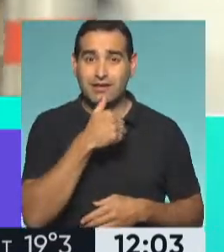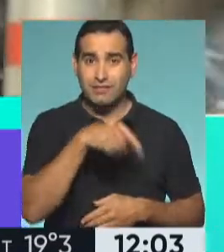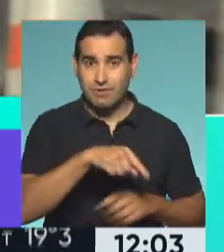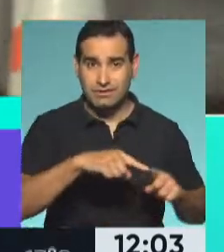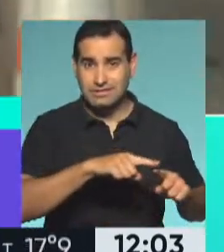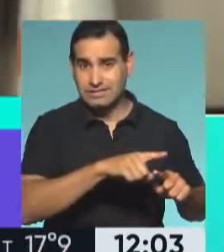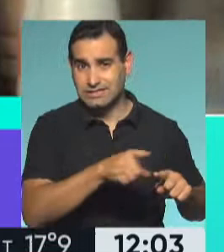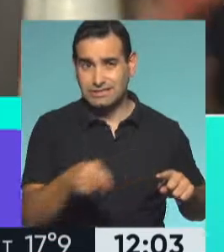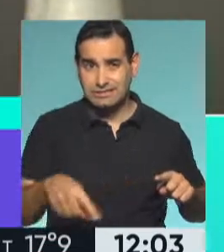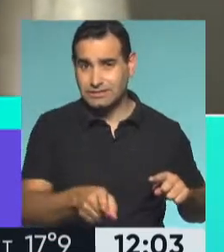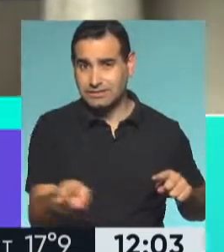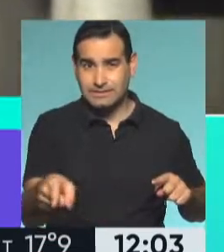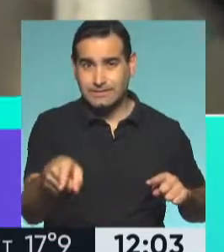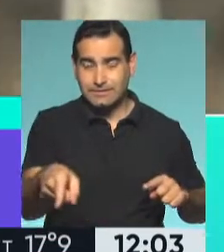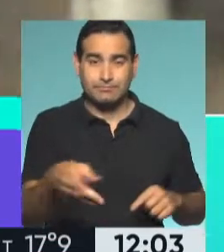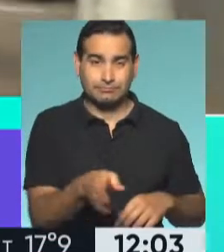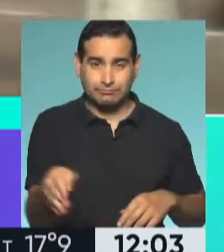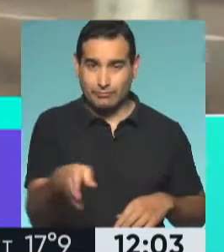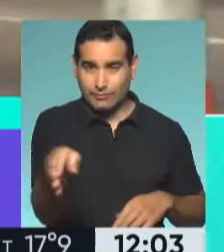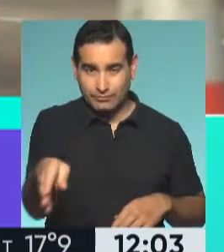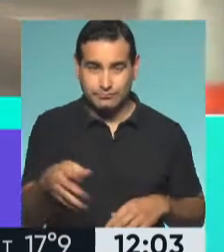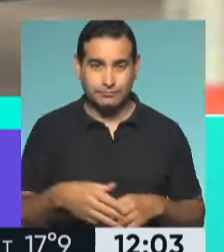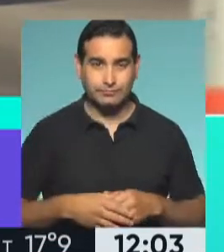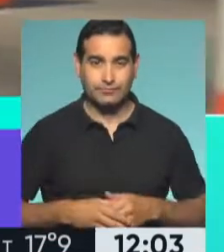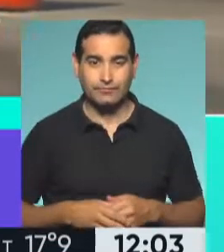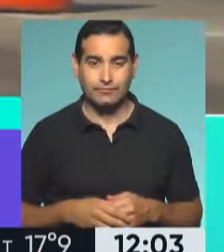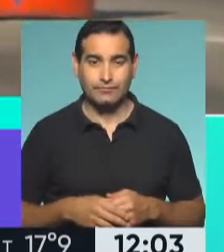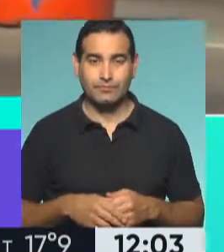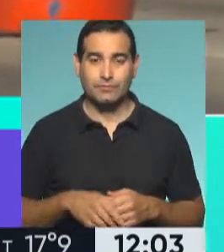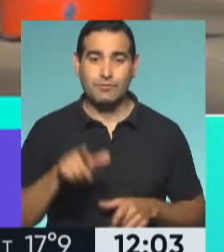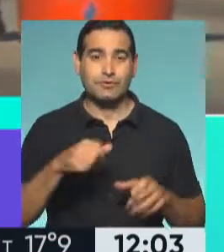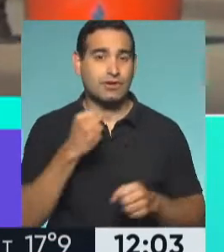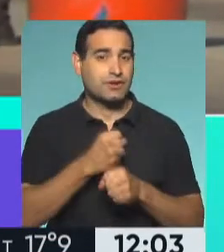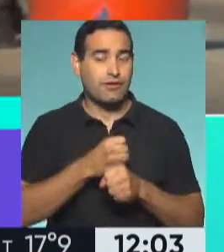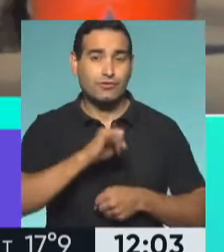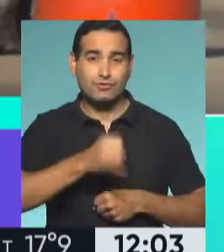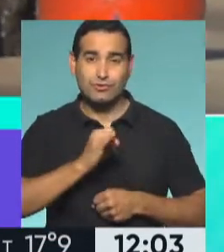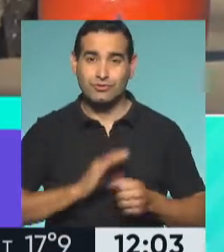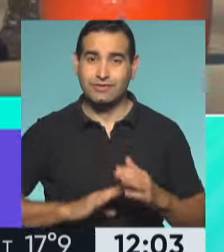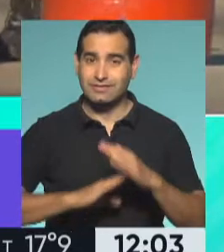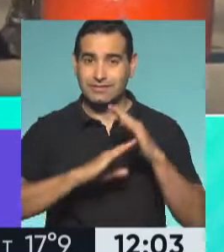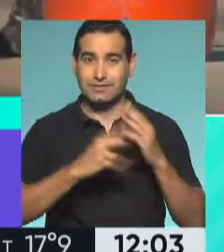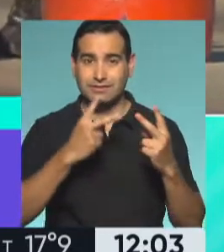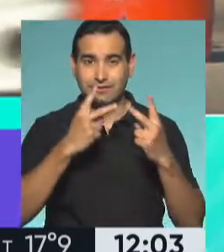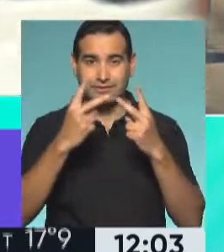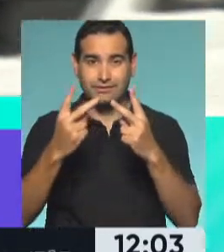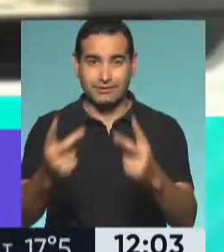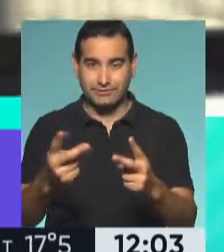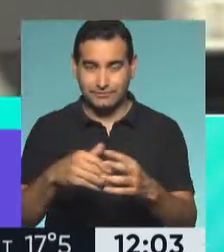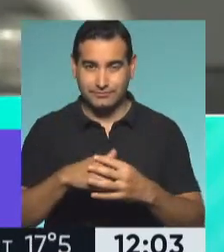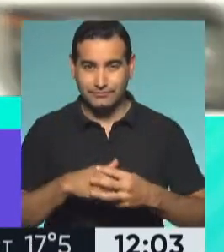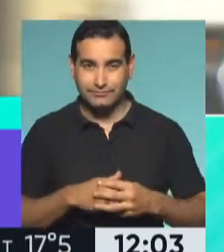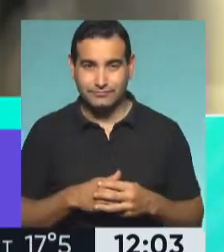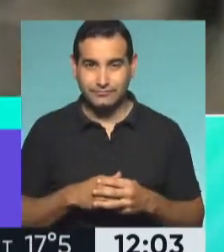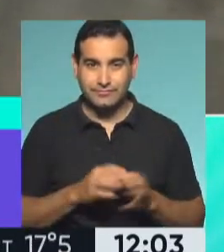la gran cantidad de colectivos que atraviesan con trabajadores y trabajadoras esenciales, lo que es el conurbano profundo, y llegan